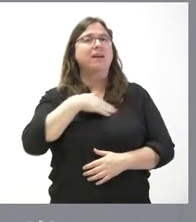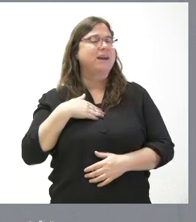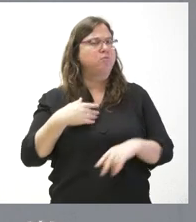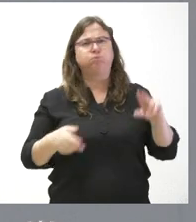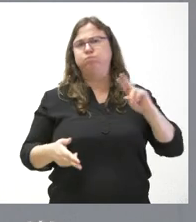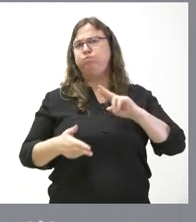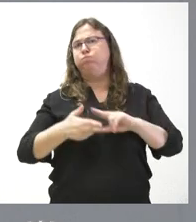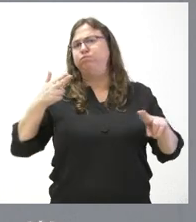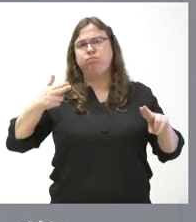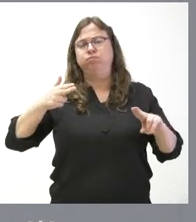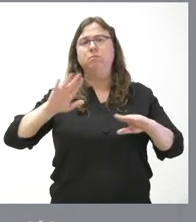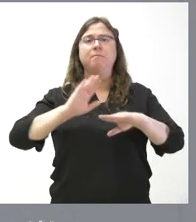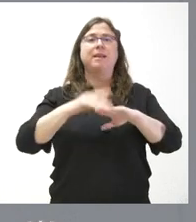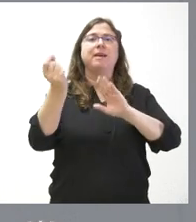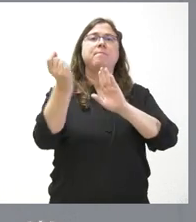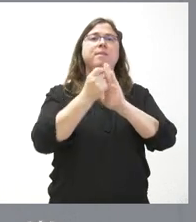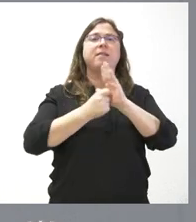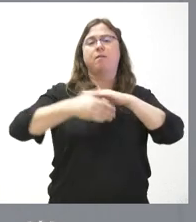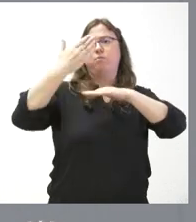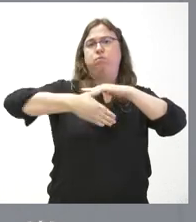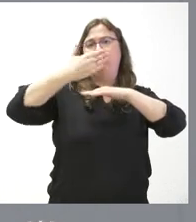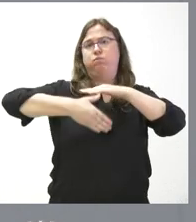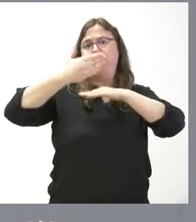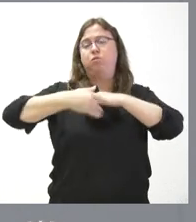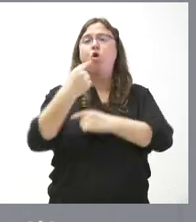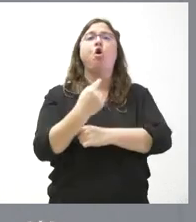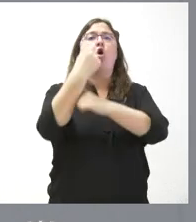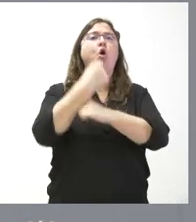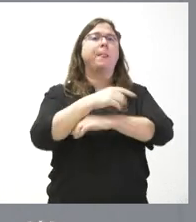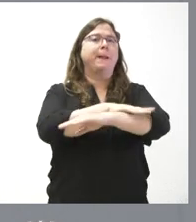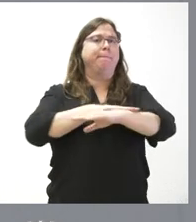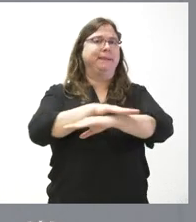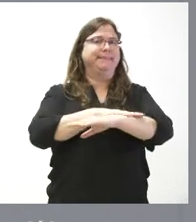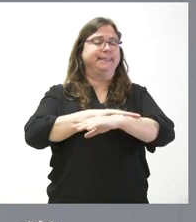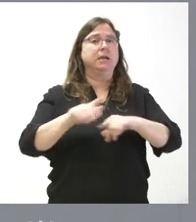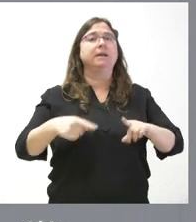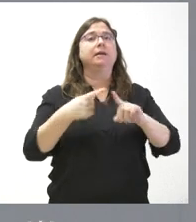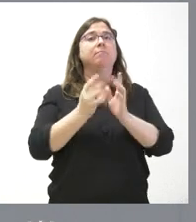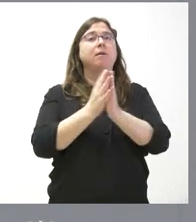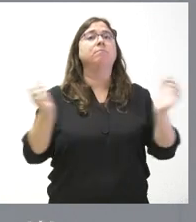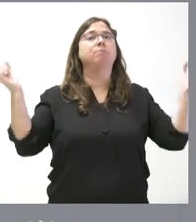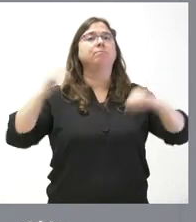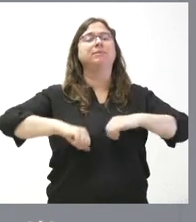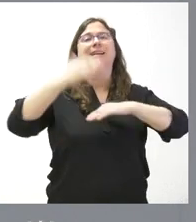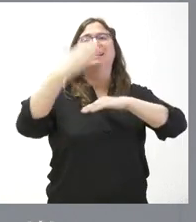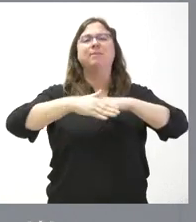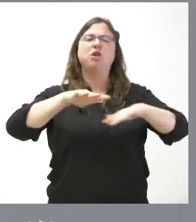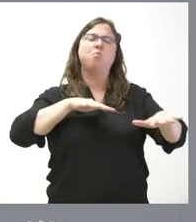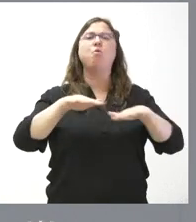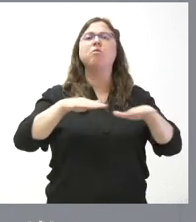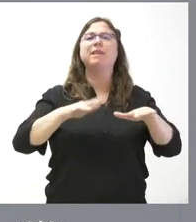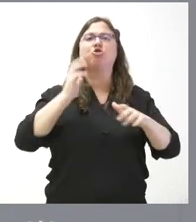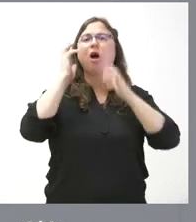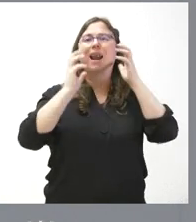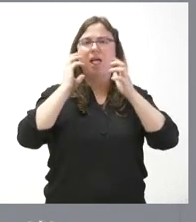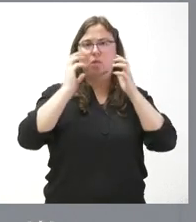rápidamente posible esas medidas de restricción establecidas por la orden ministerial y con ello se aplique esa restricción en el movimiento del ganado